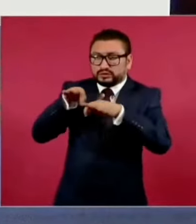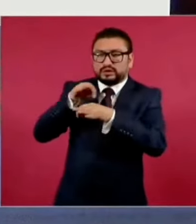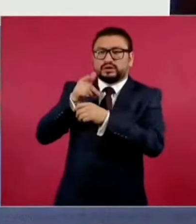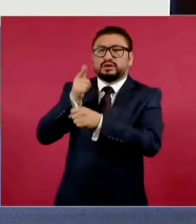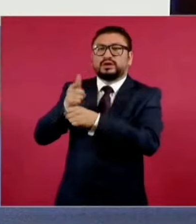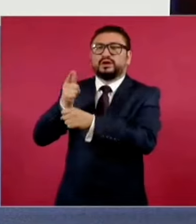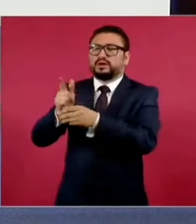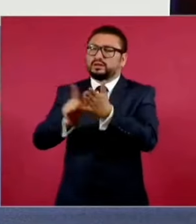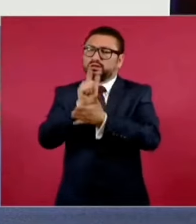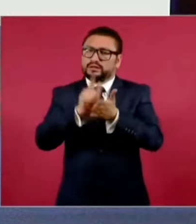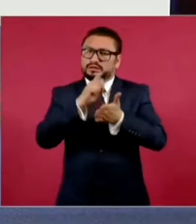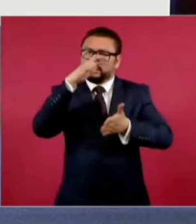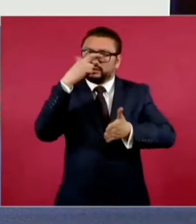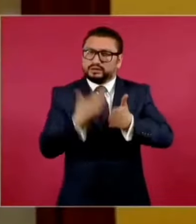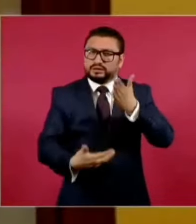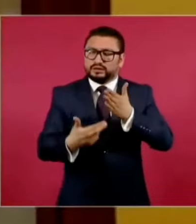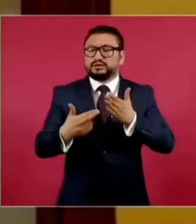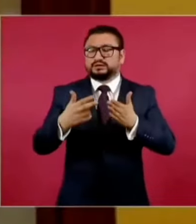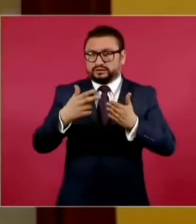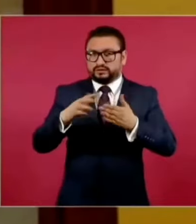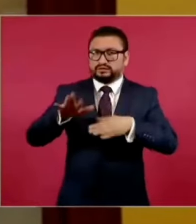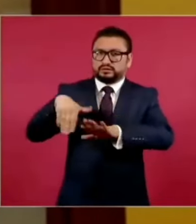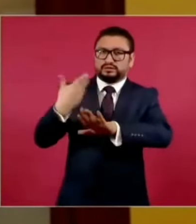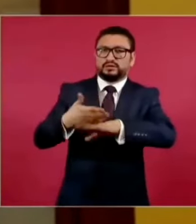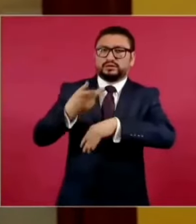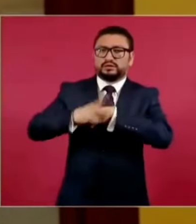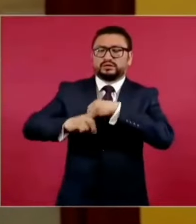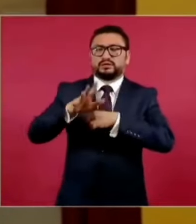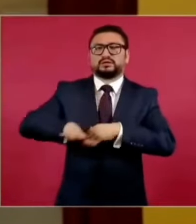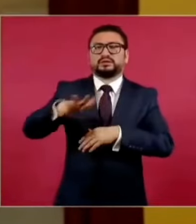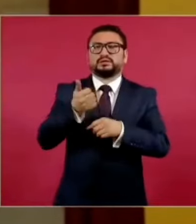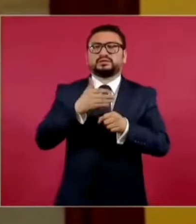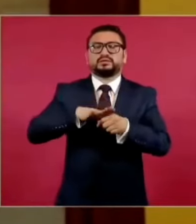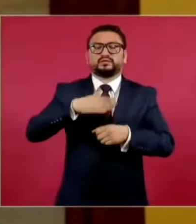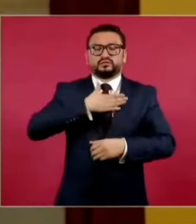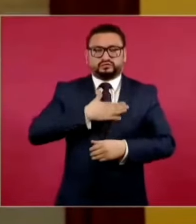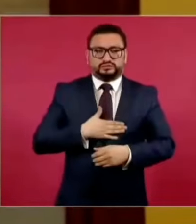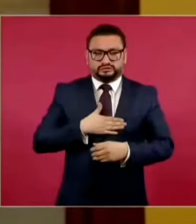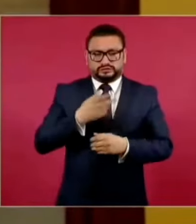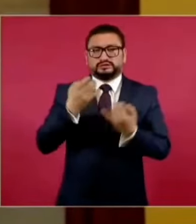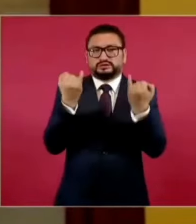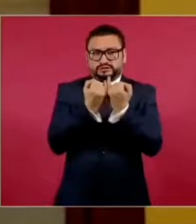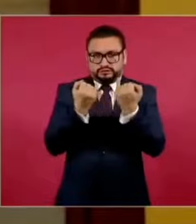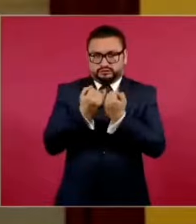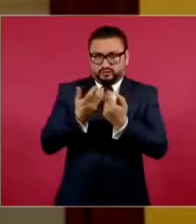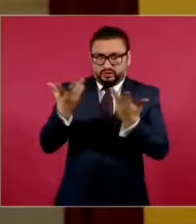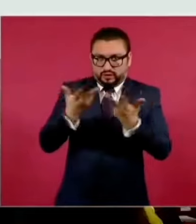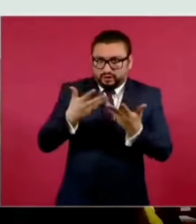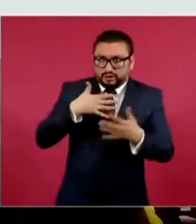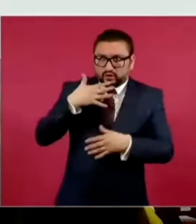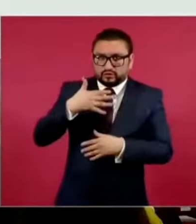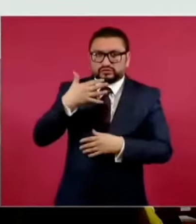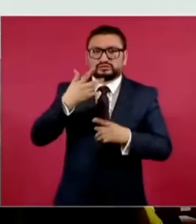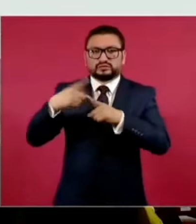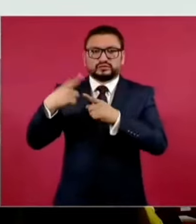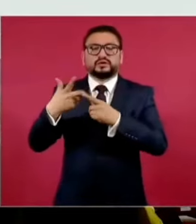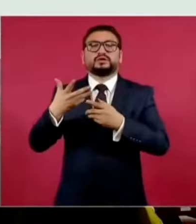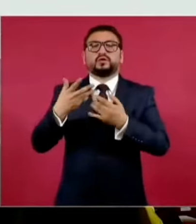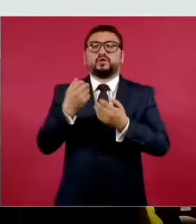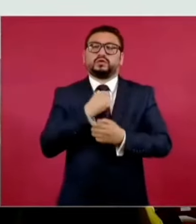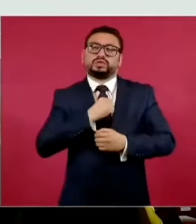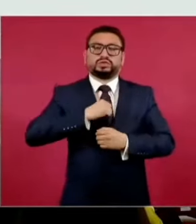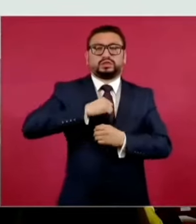contrarios a la ley, al interés público o a la administración de justicia, incluyendo hechos de corrupción, tráfico de